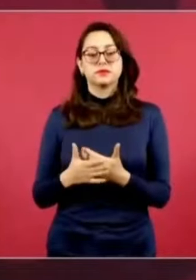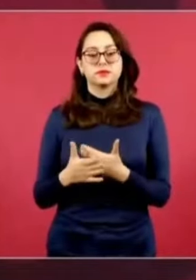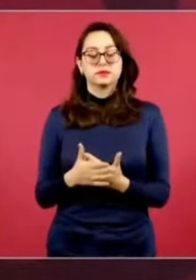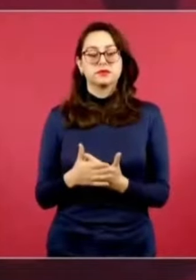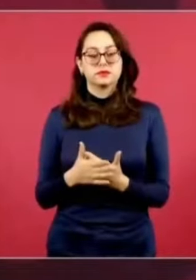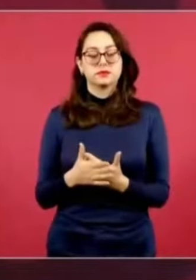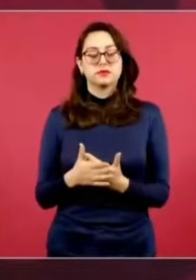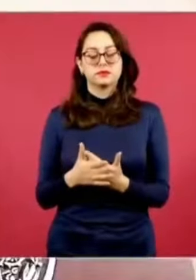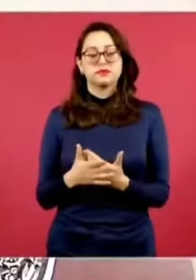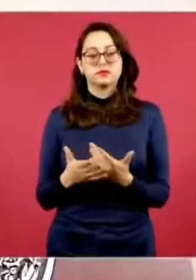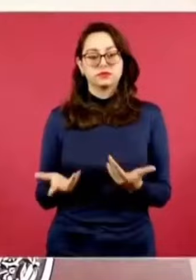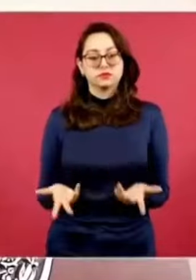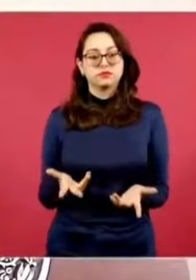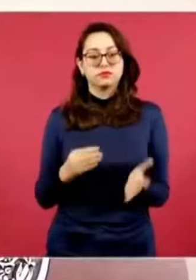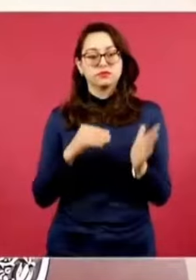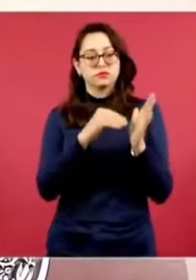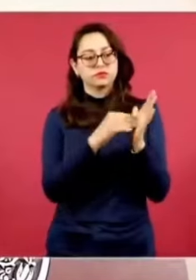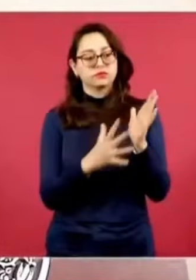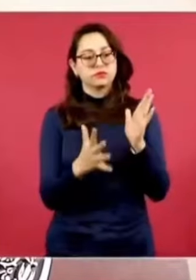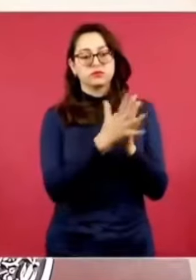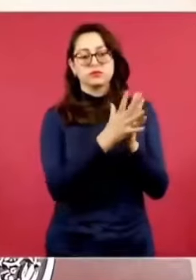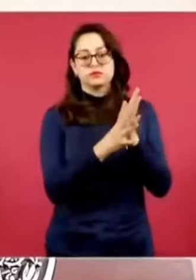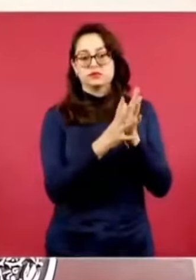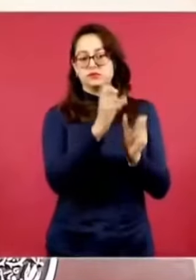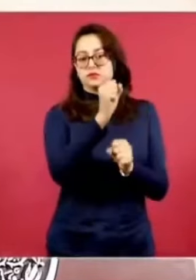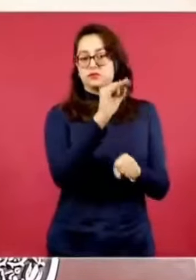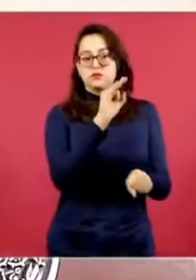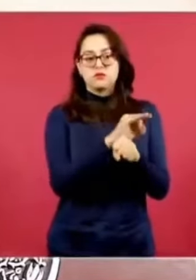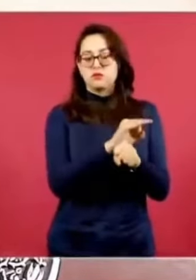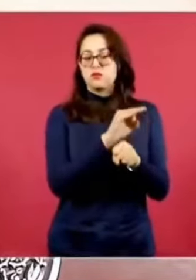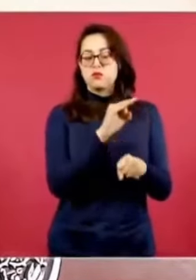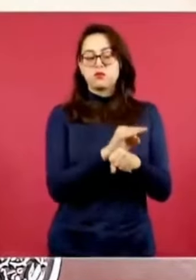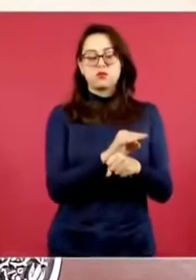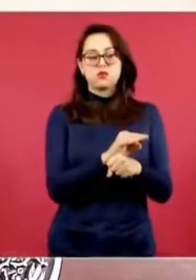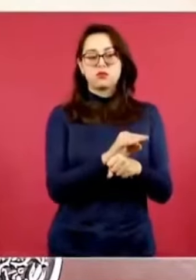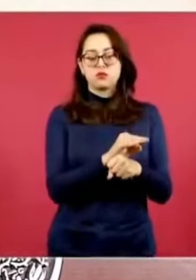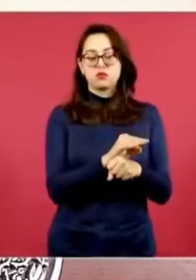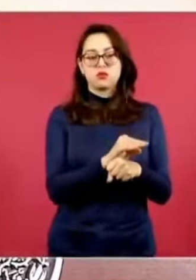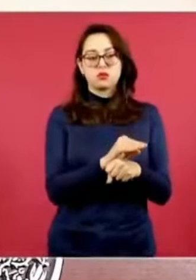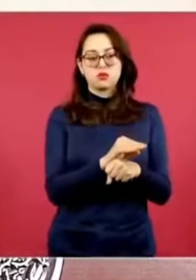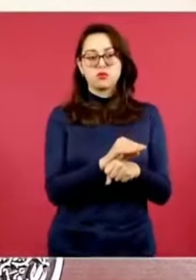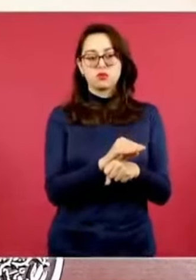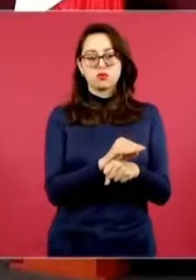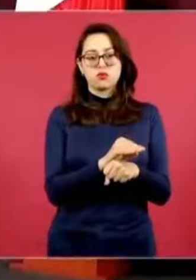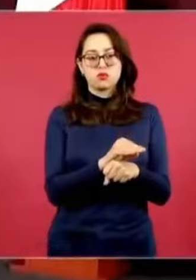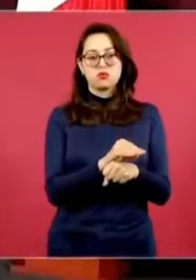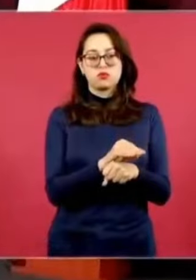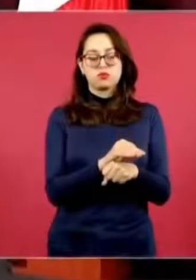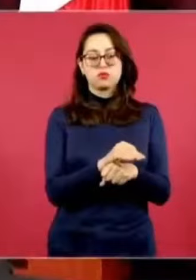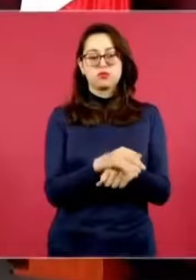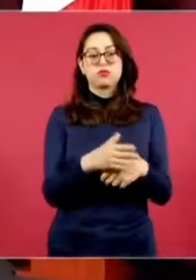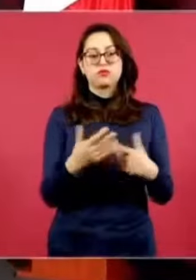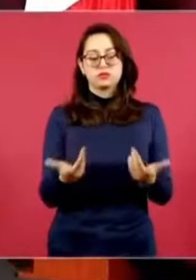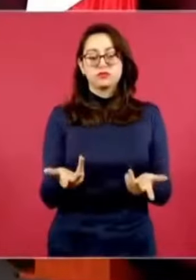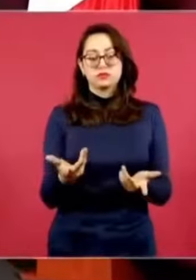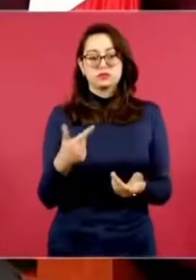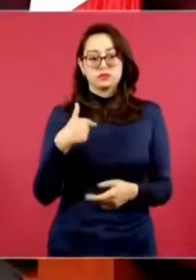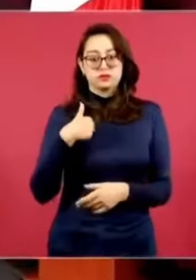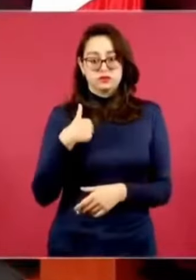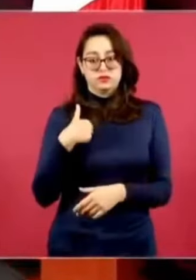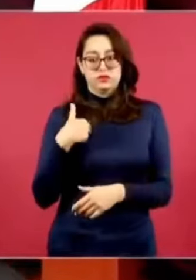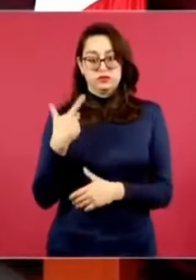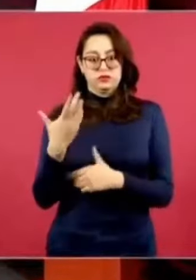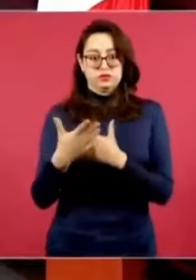a proteger con las iniciativas de reforma a la Constitución